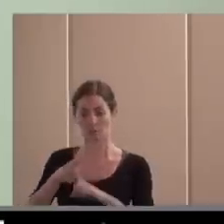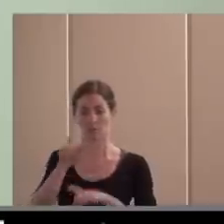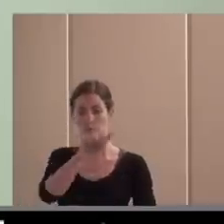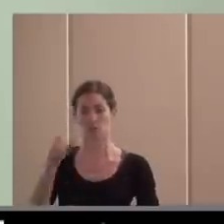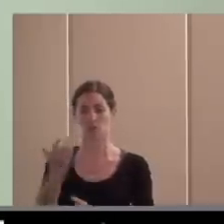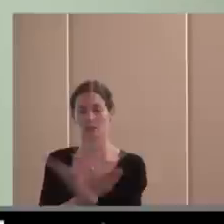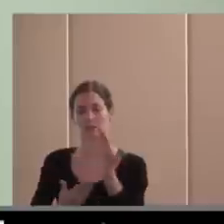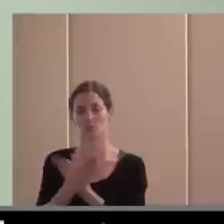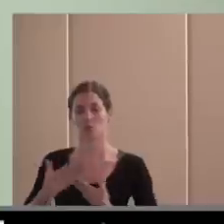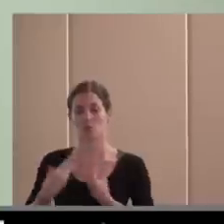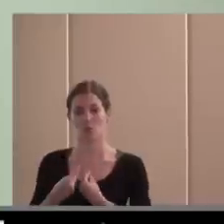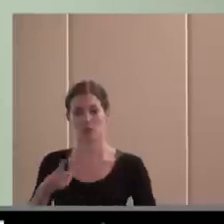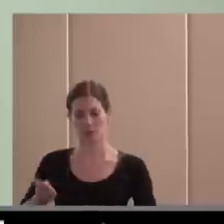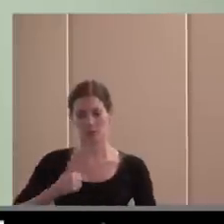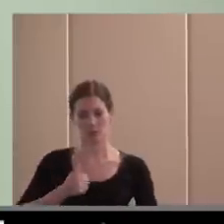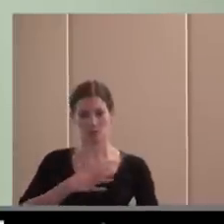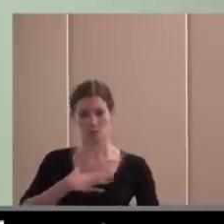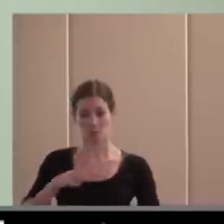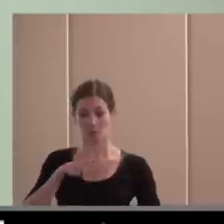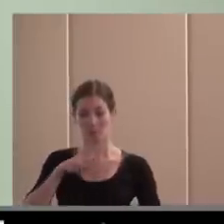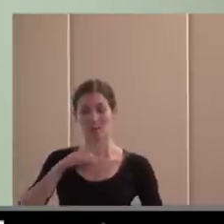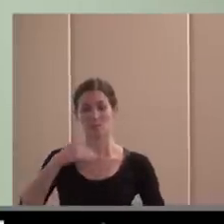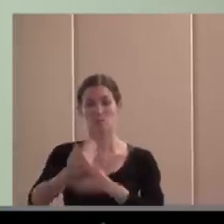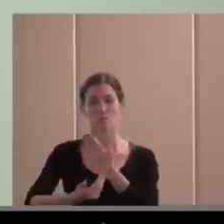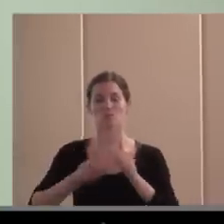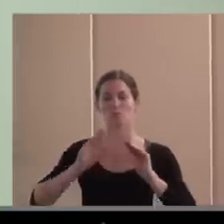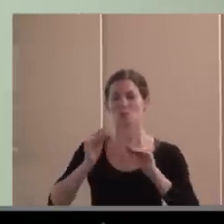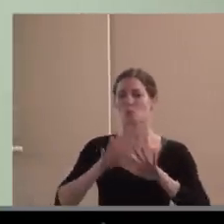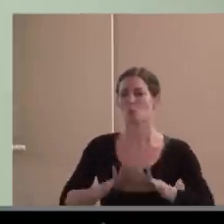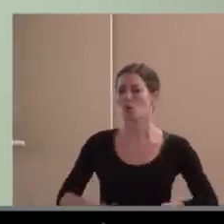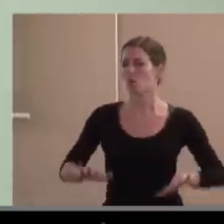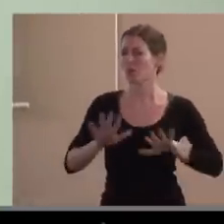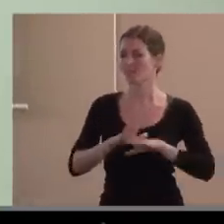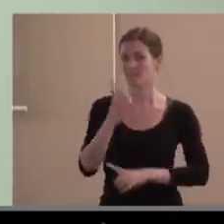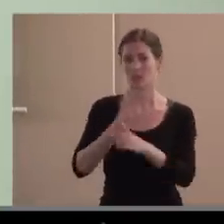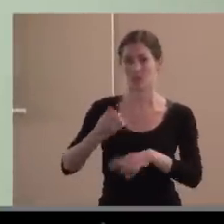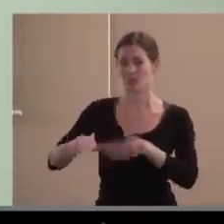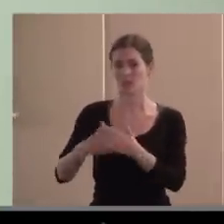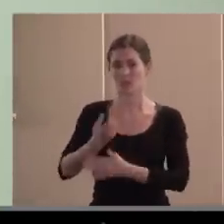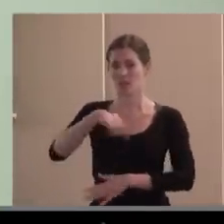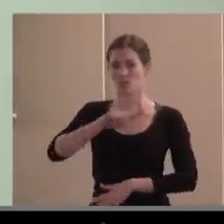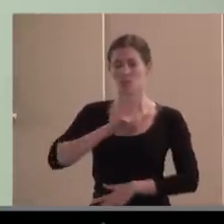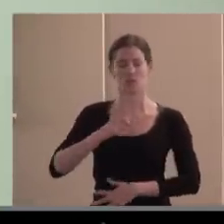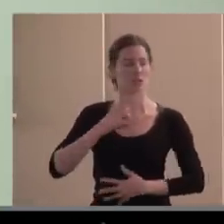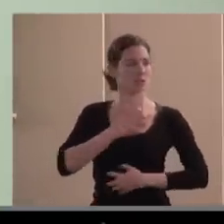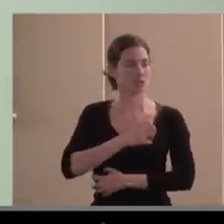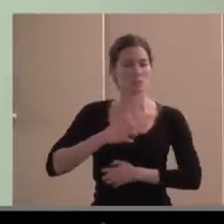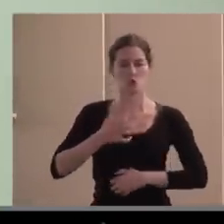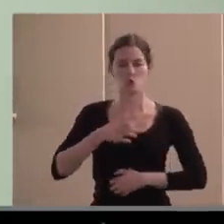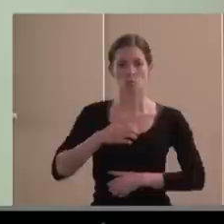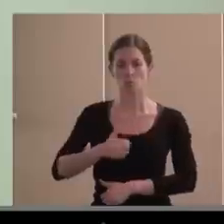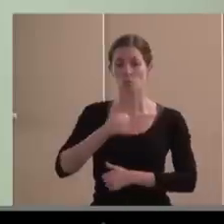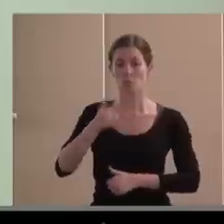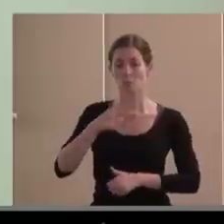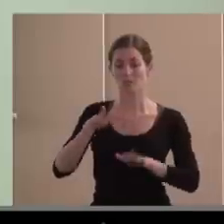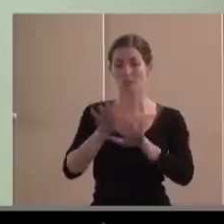proceso tan lento, a veces, que llegamos a desesperar de emancipación histórica. De que la discapacidad